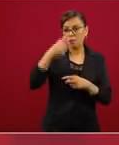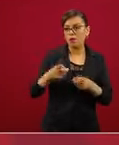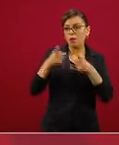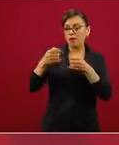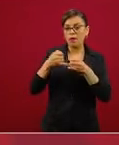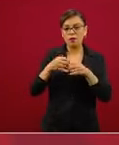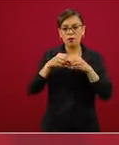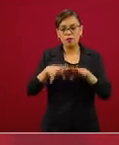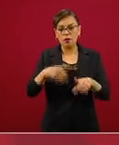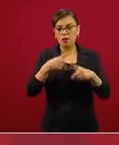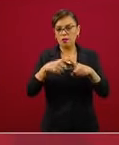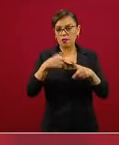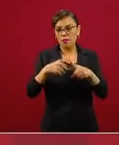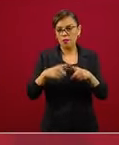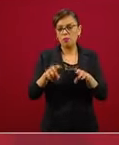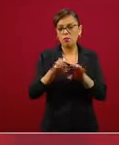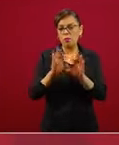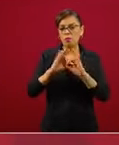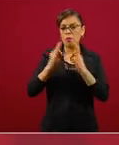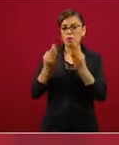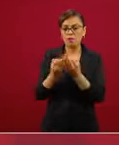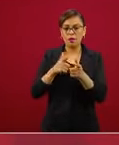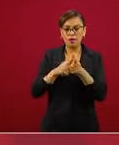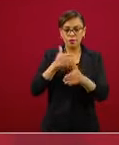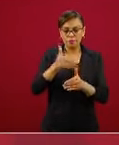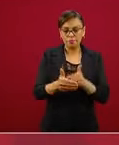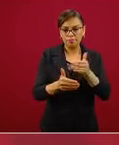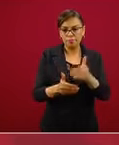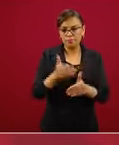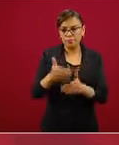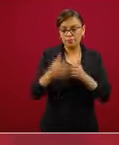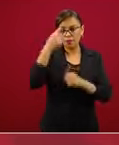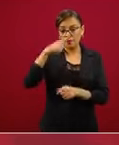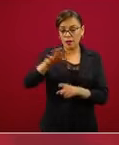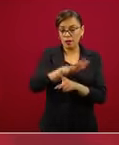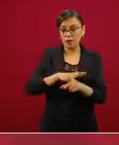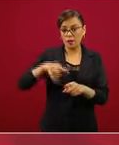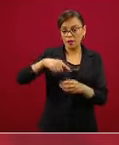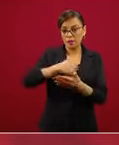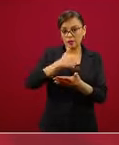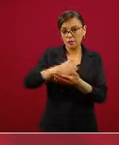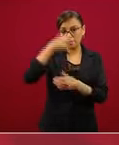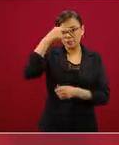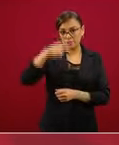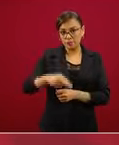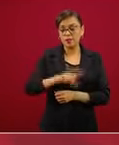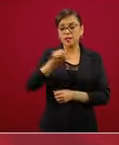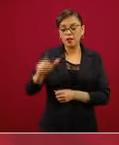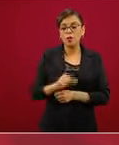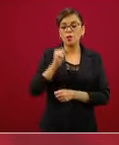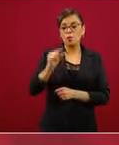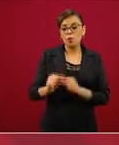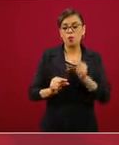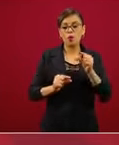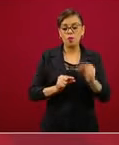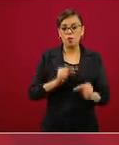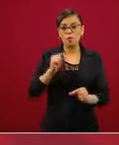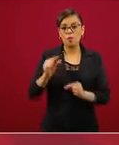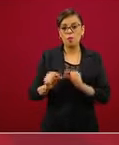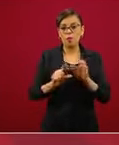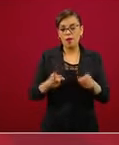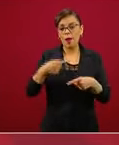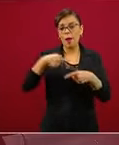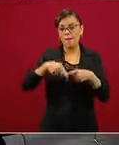cuál es el esquema que vamos a ir desarrollando en la zona metropolitana para ir entrando poco a poco a esta nueva